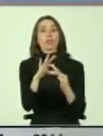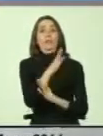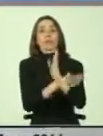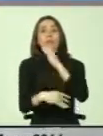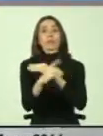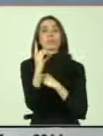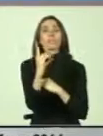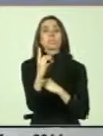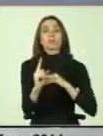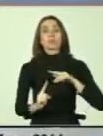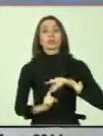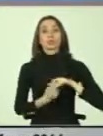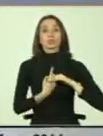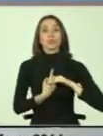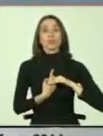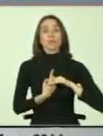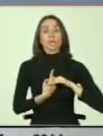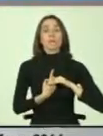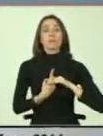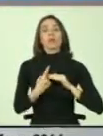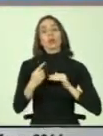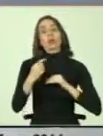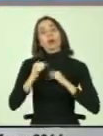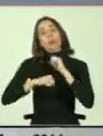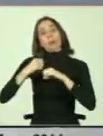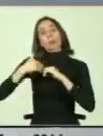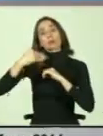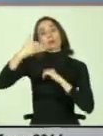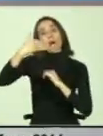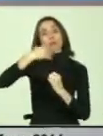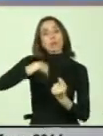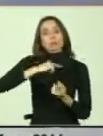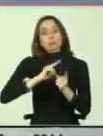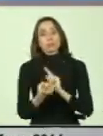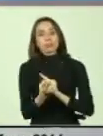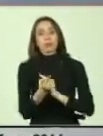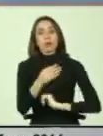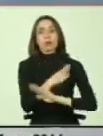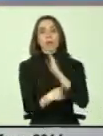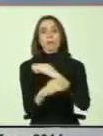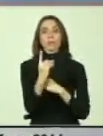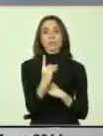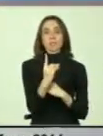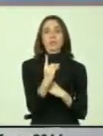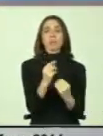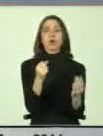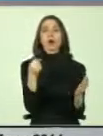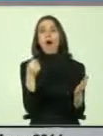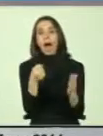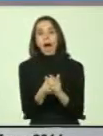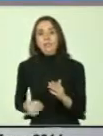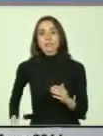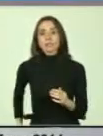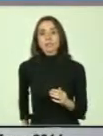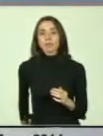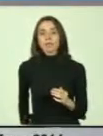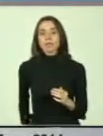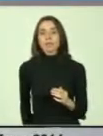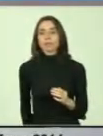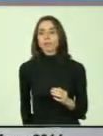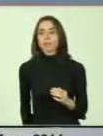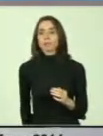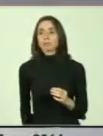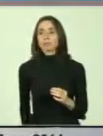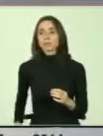está producida por discapacidad adquirida en el tiempo, por accidente o degenerativa. Y, por tanto, como vemos la